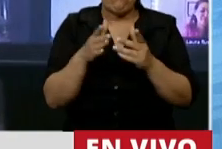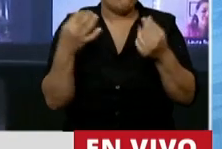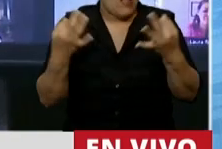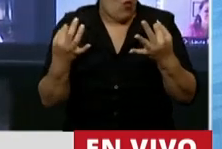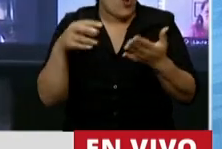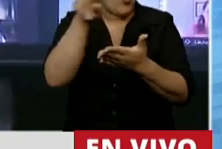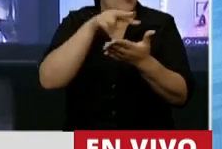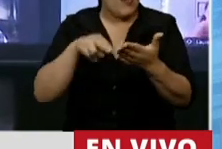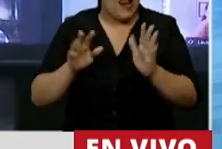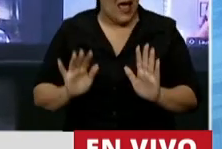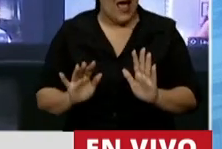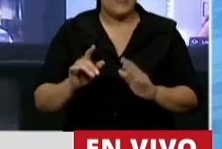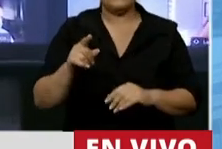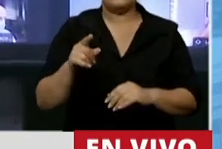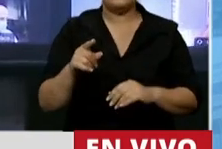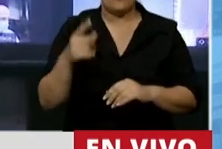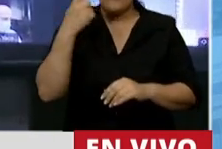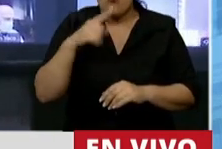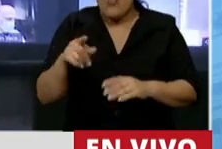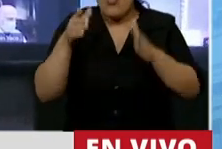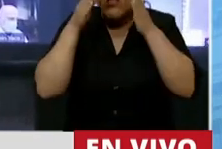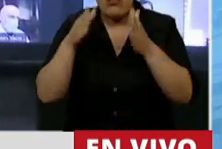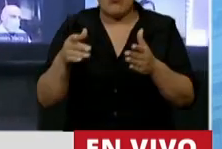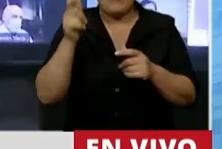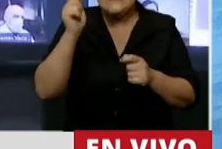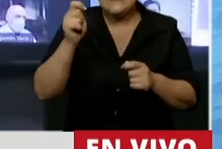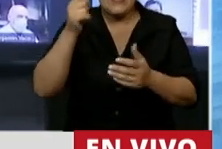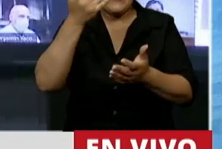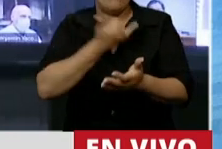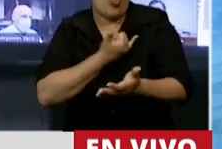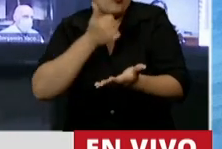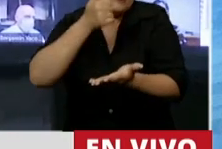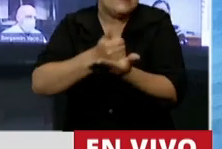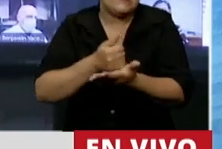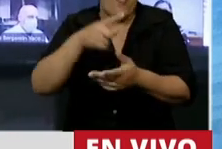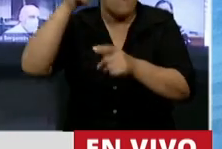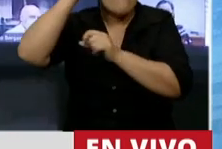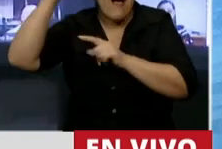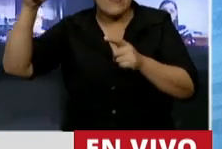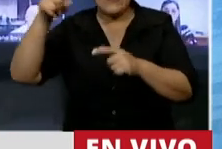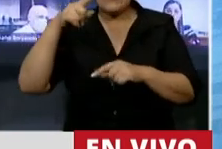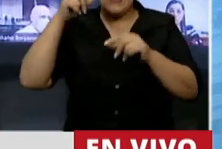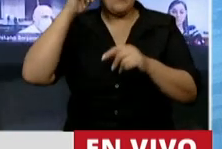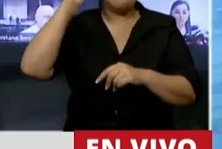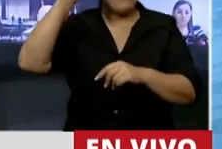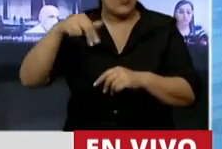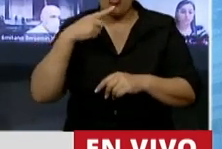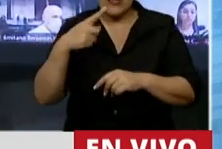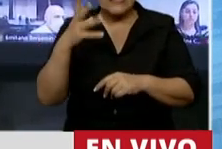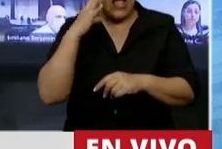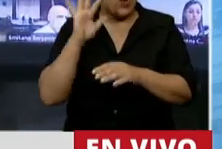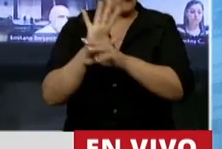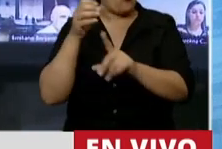no tiene desperdicio, máximo cuando uno se configura quién la escribe, dónde la escribe, él dice algo que impacta.